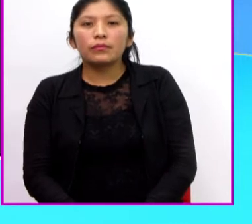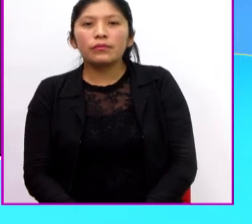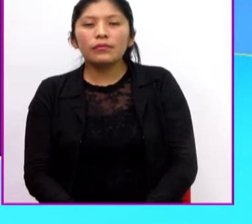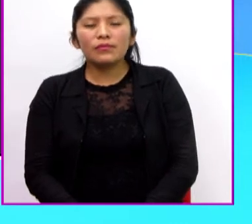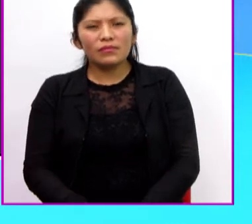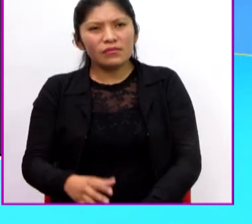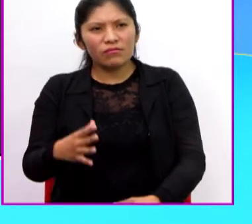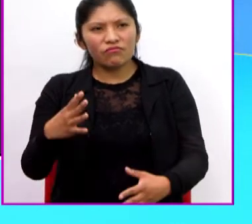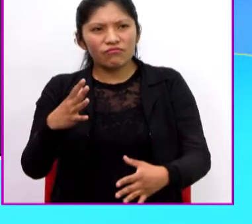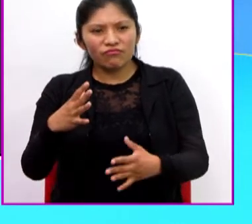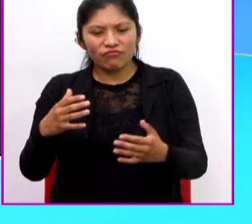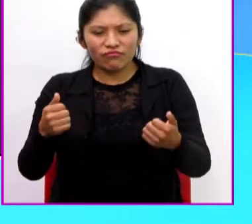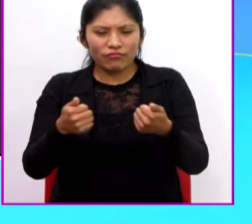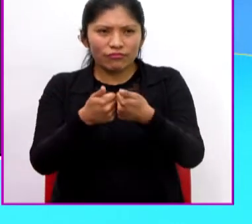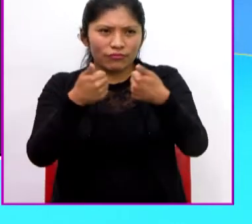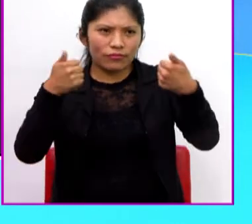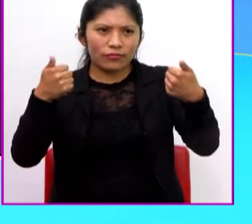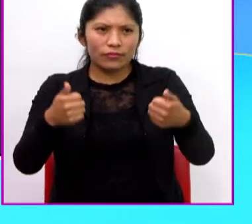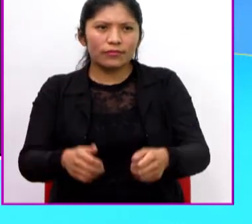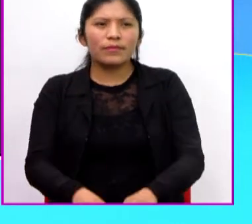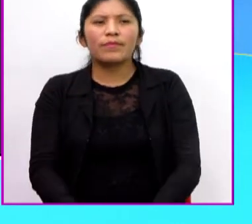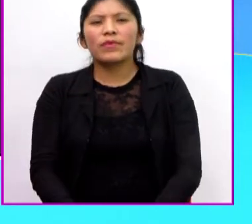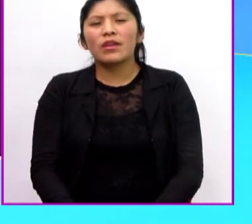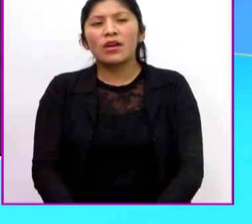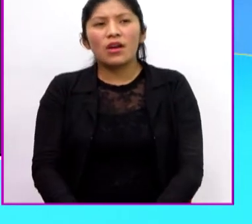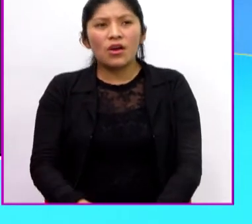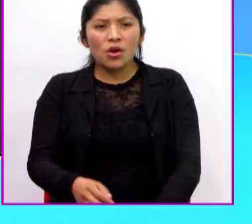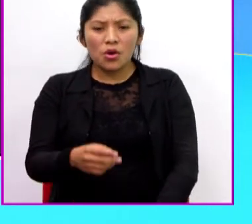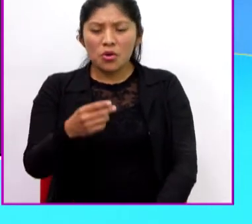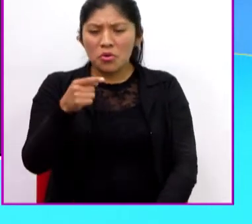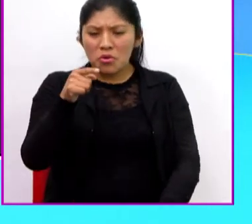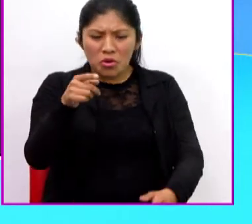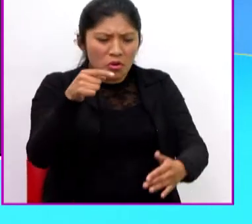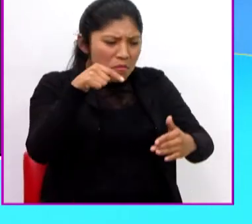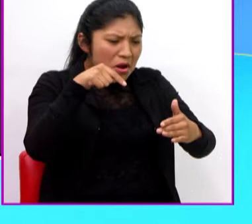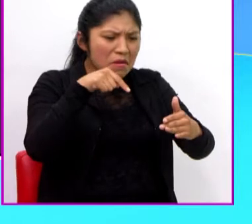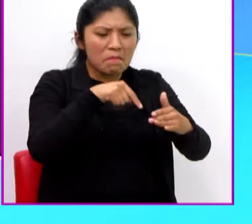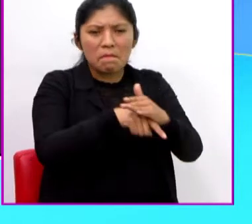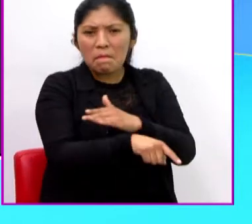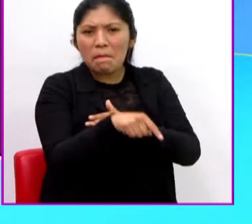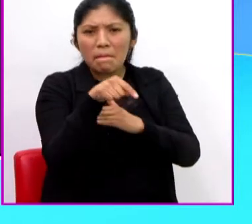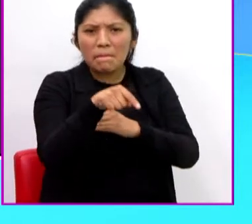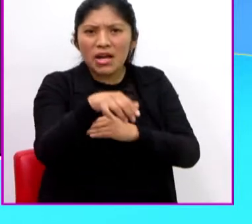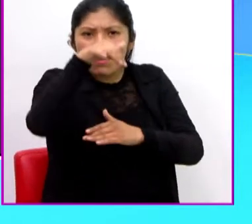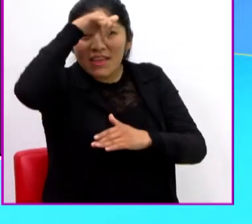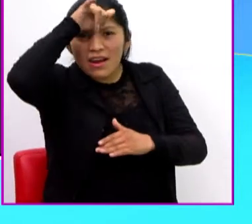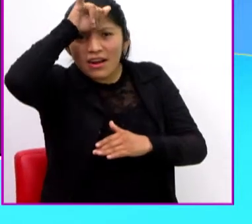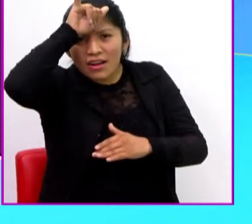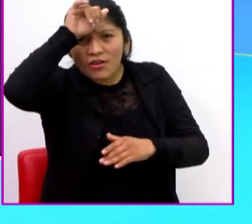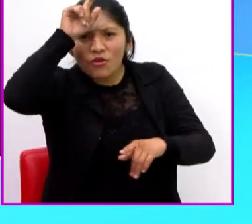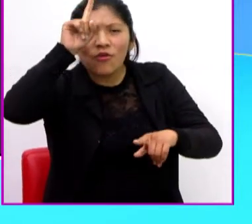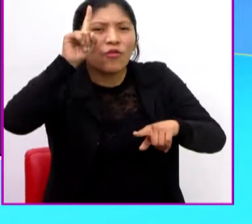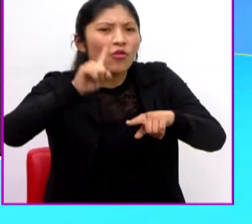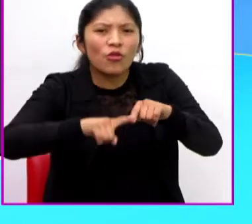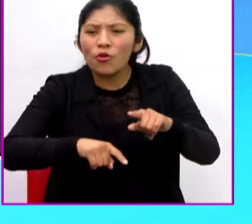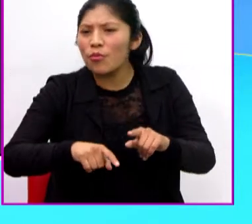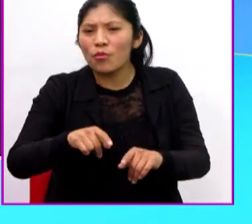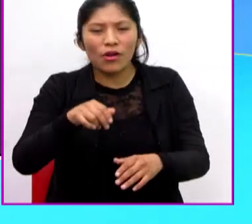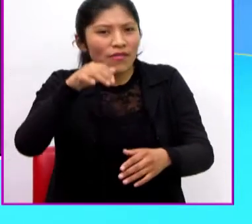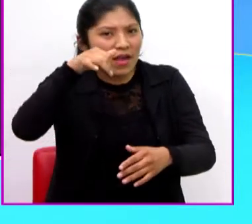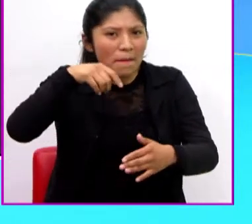¡Salud! Lo van a matar al MISINCO. No pueden matar una leyenda.